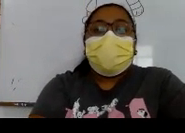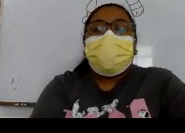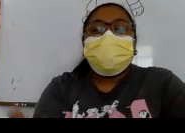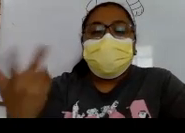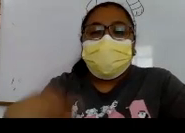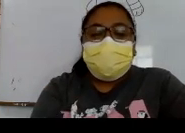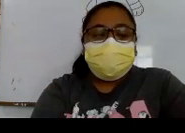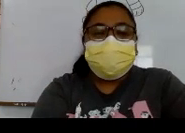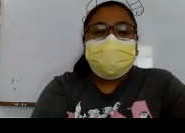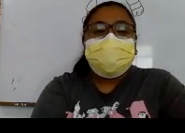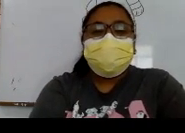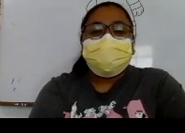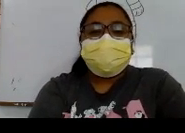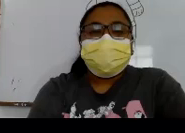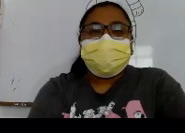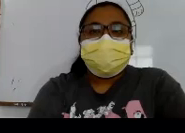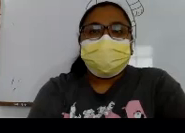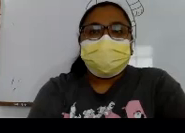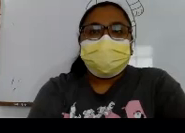Vamos a mover la mano derecha.